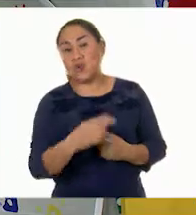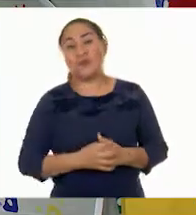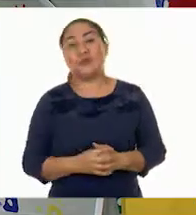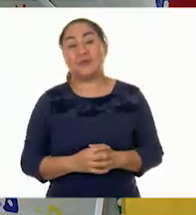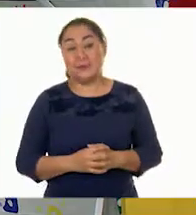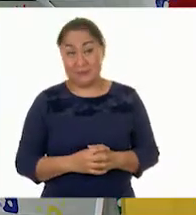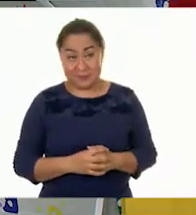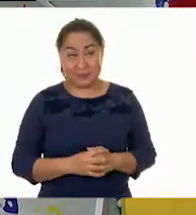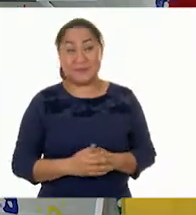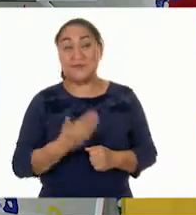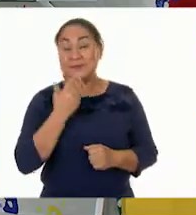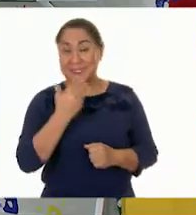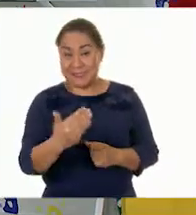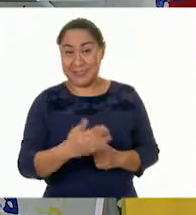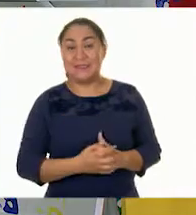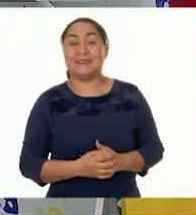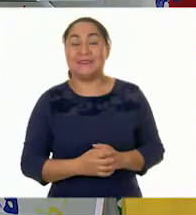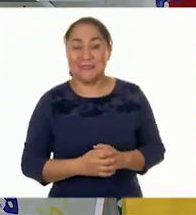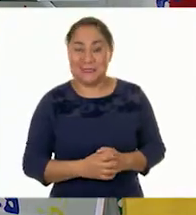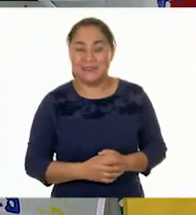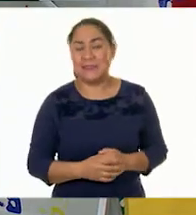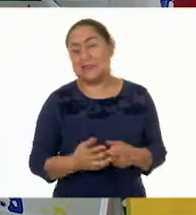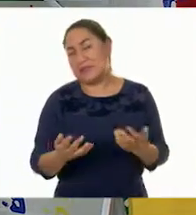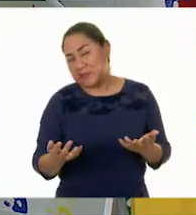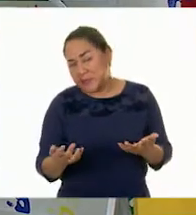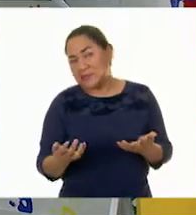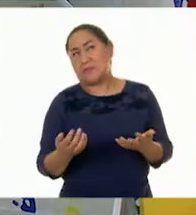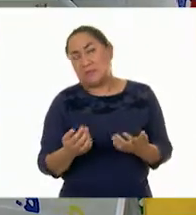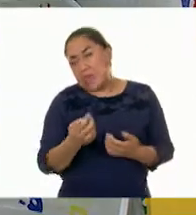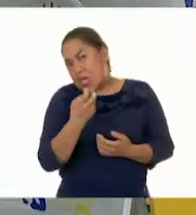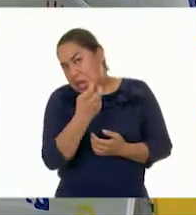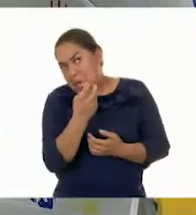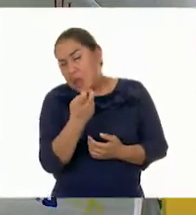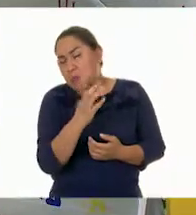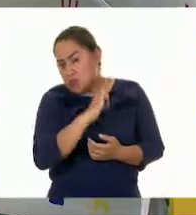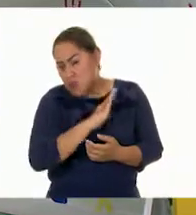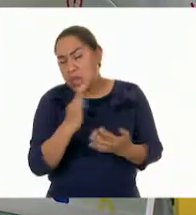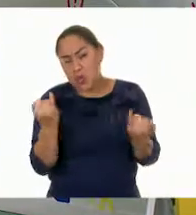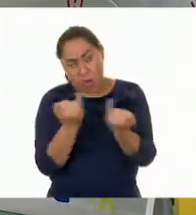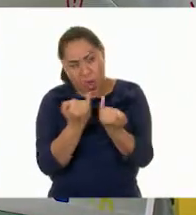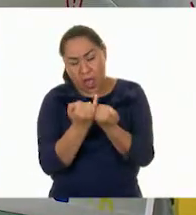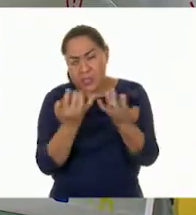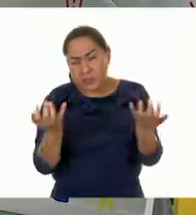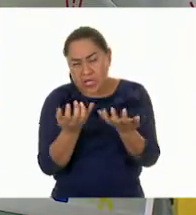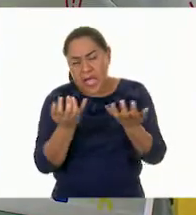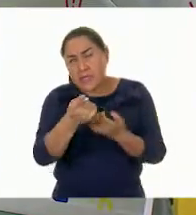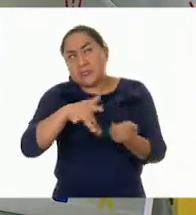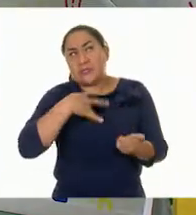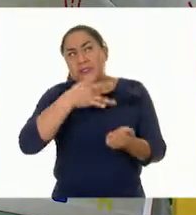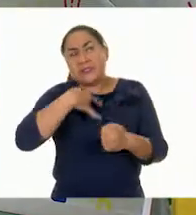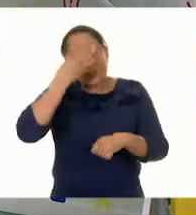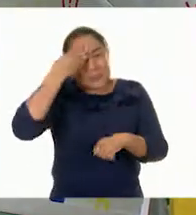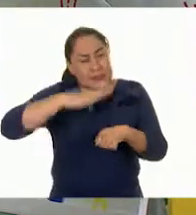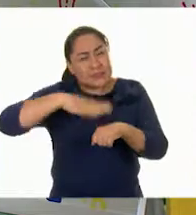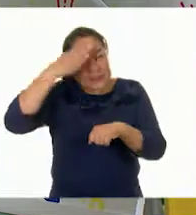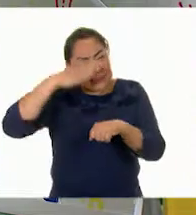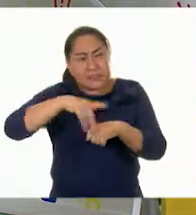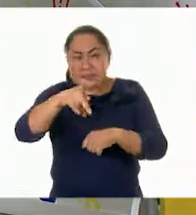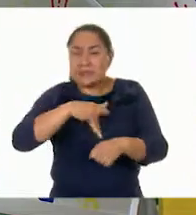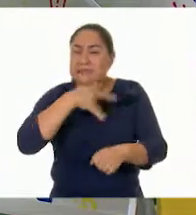¡Exacto! Entonces, creo que ese sería un buen método y es bueno que ustedes lo recuerden y lo sigan trabajando en casa.